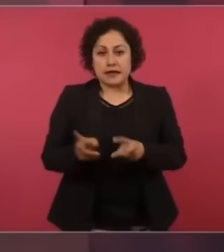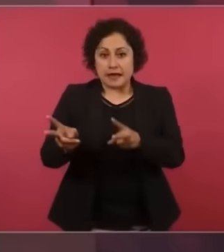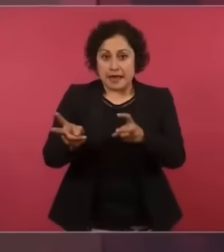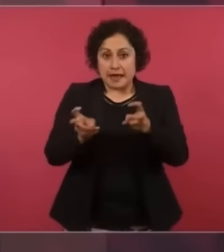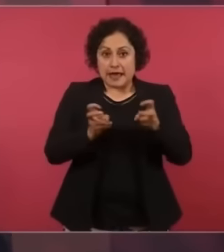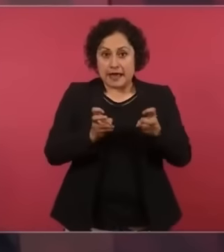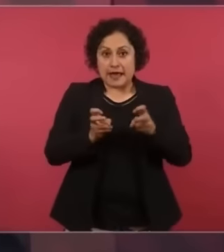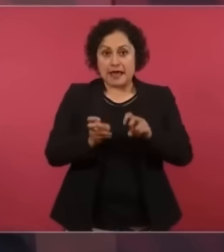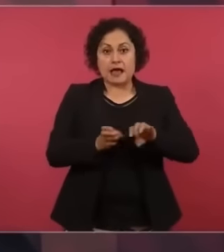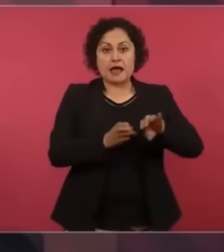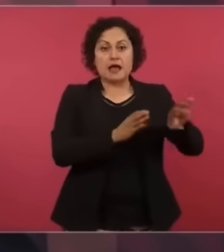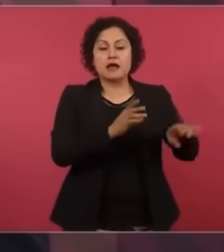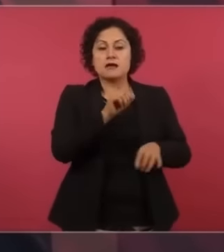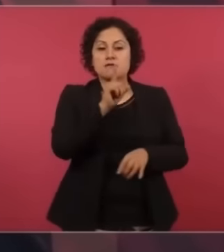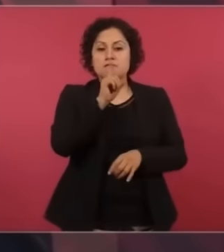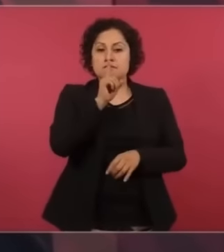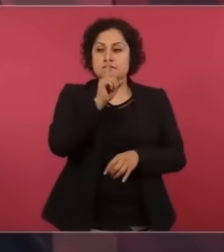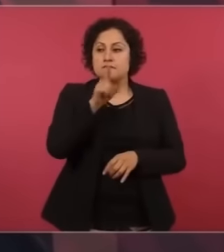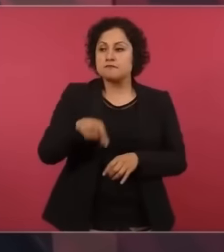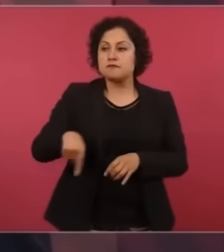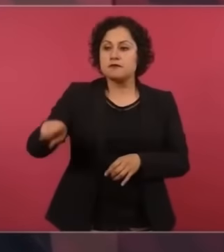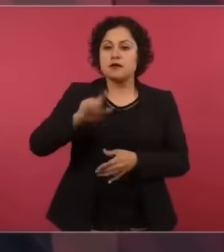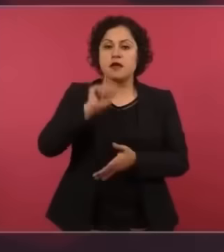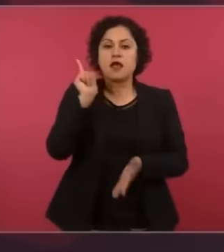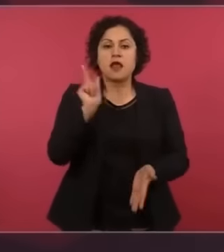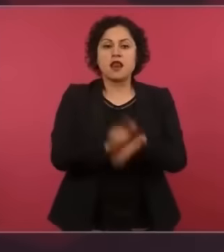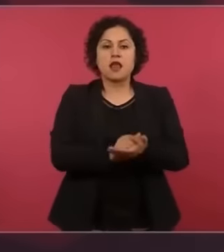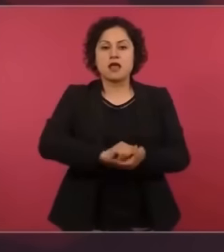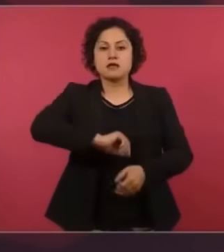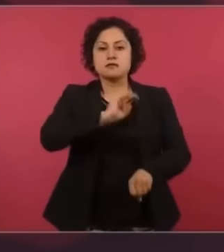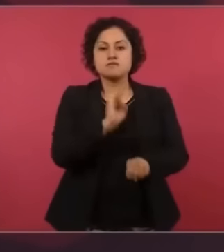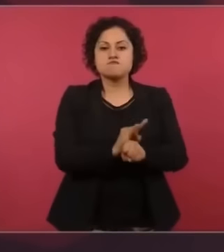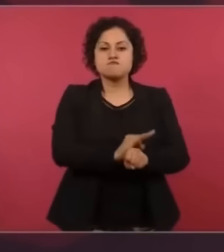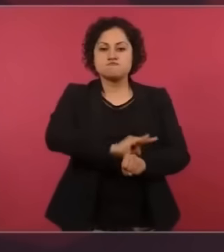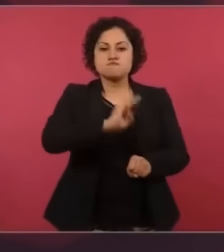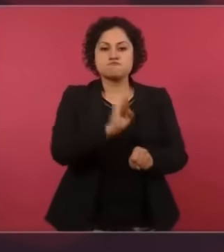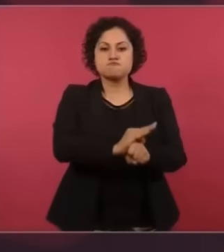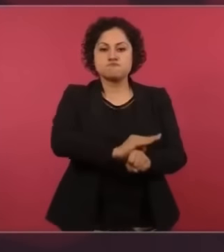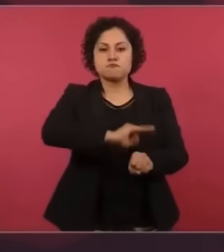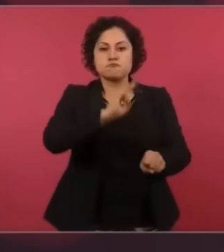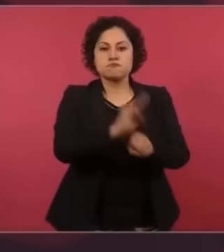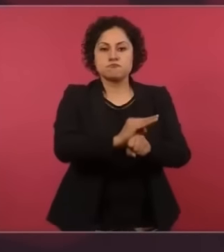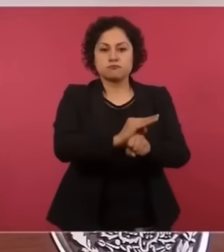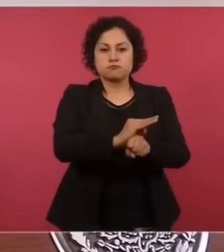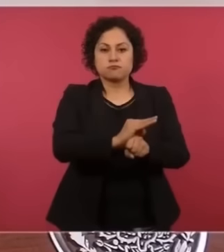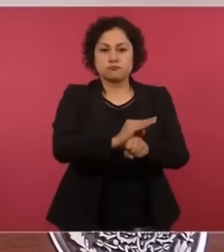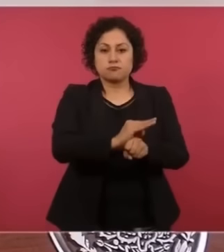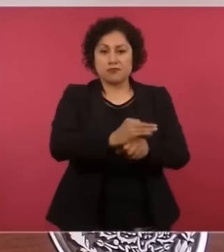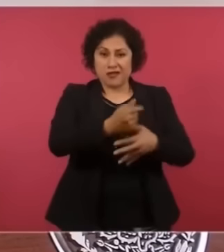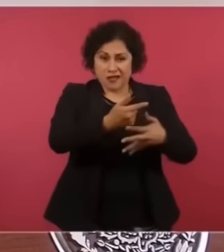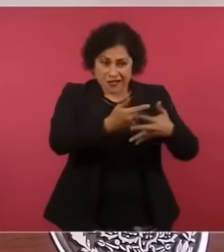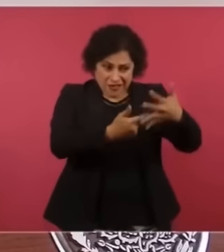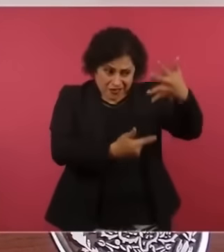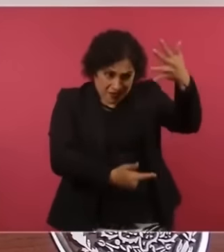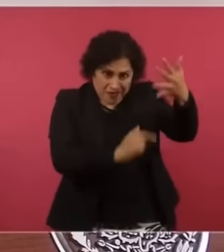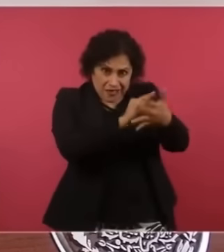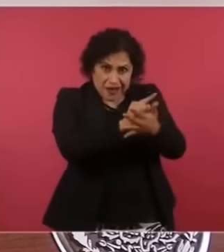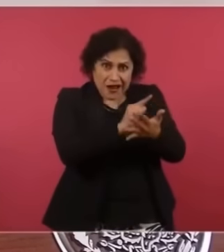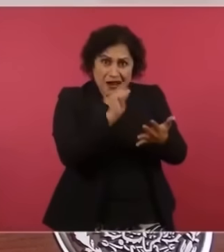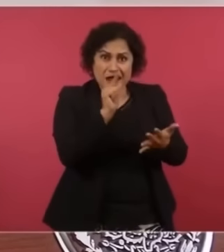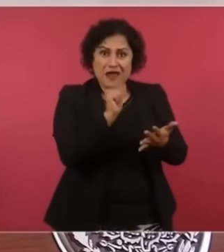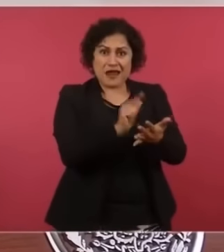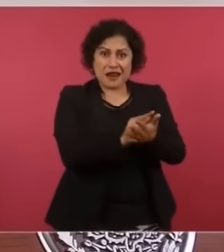y todas fueron para favorecer a una minoría